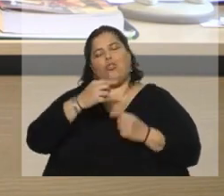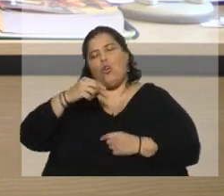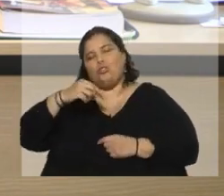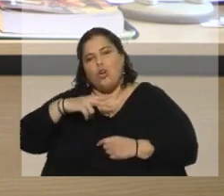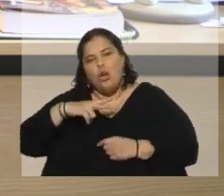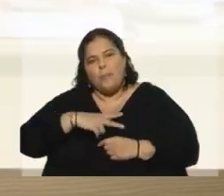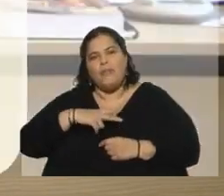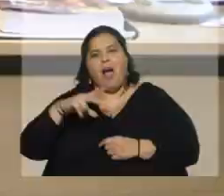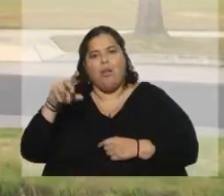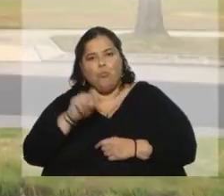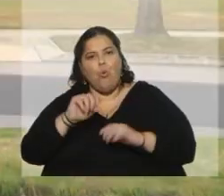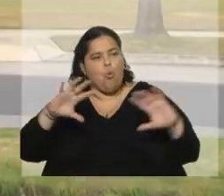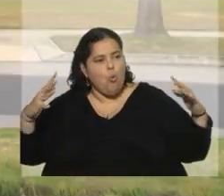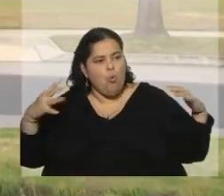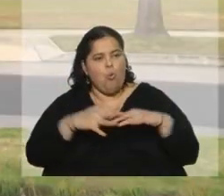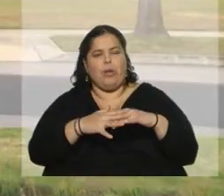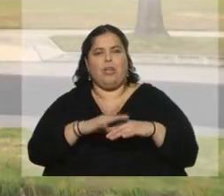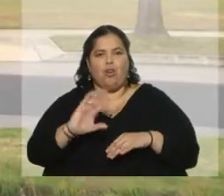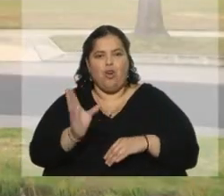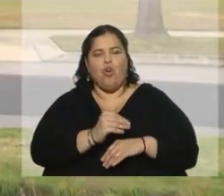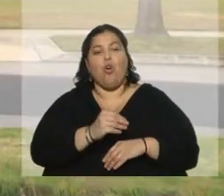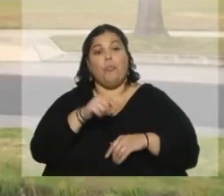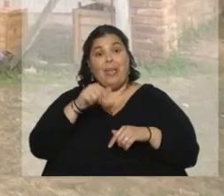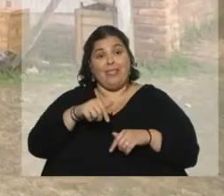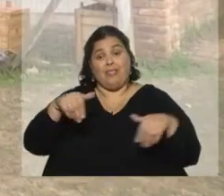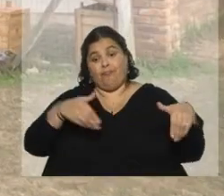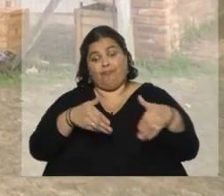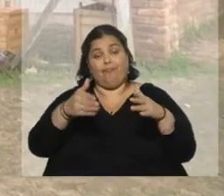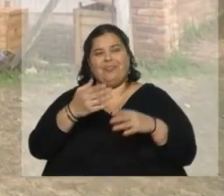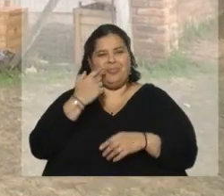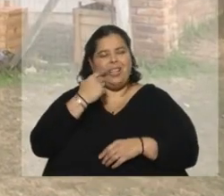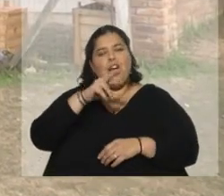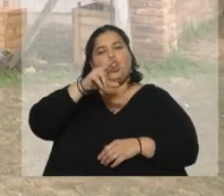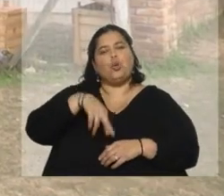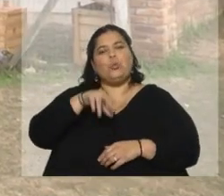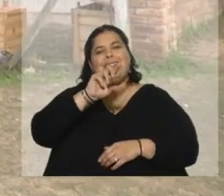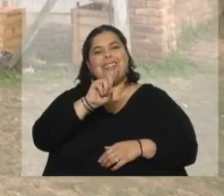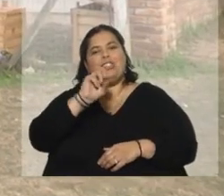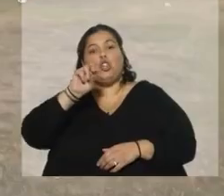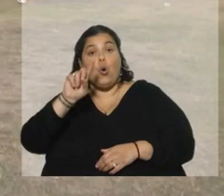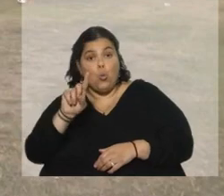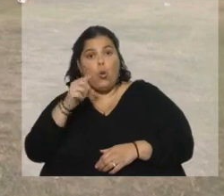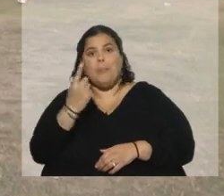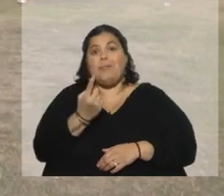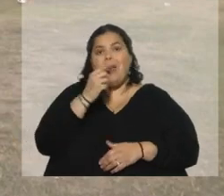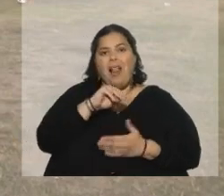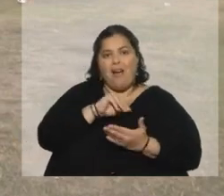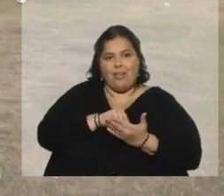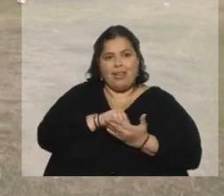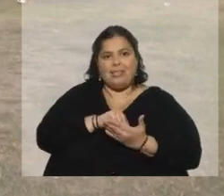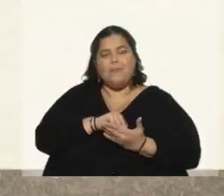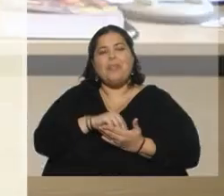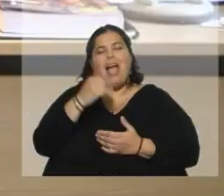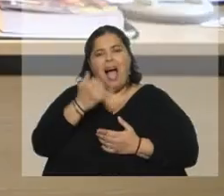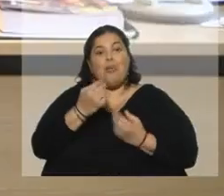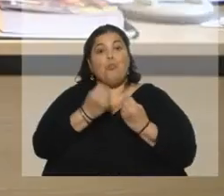iniciativas, básicamente. En todo este corredor de la Ruta 101 lo que está pasando es que es la primera vez en la historia del Uruguay donde hay un tejido